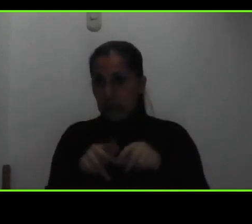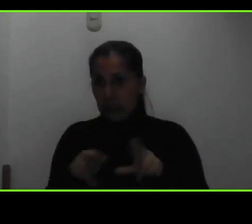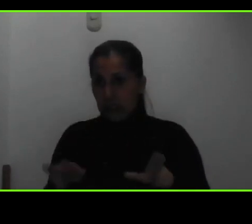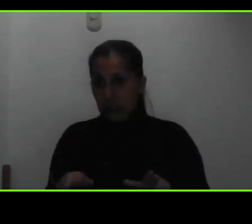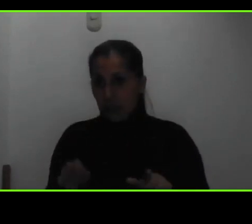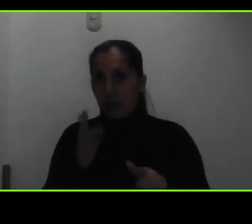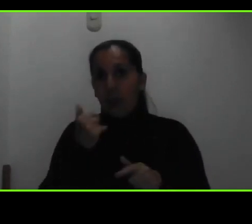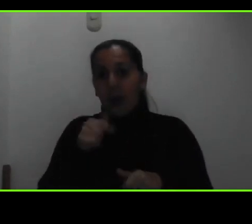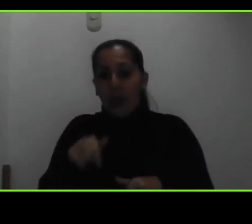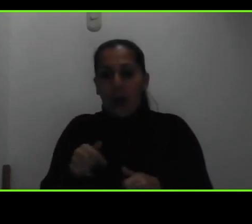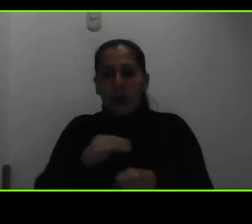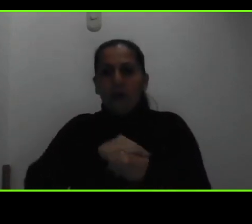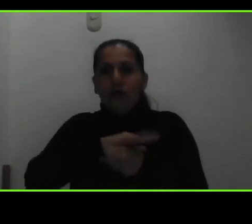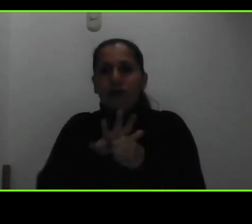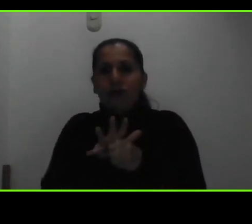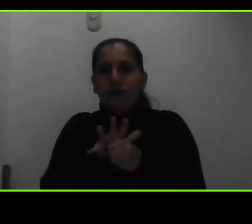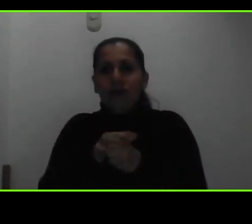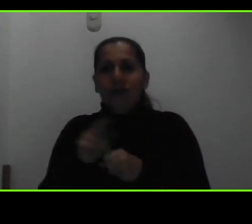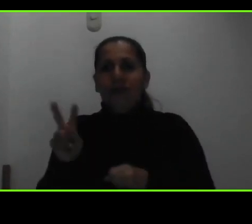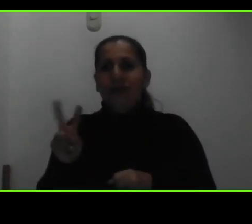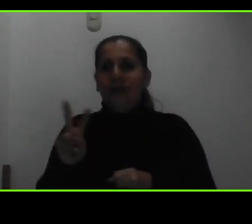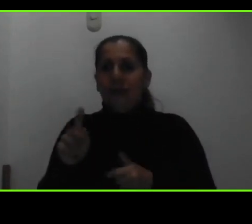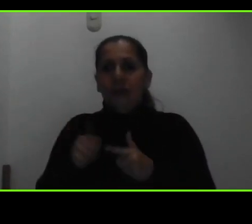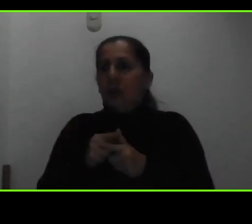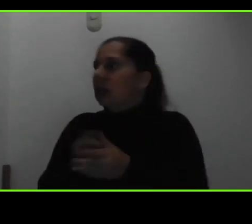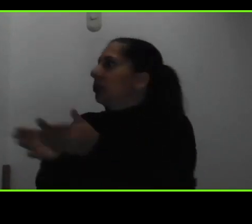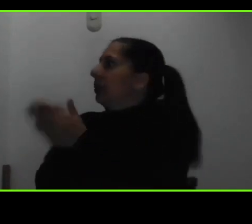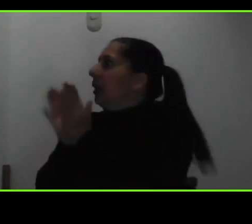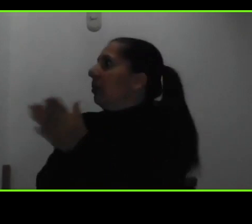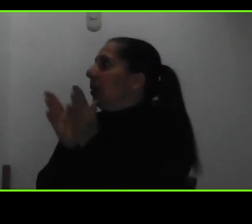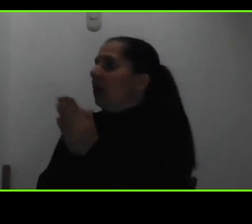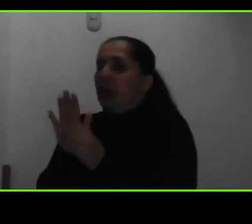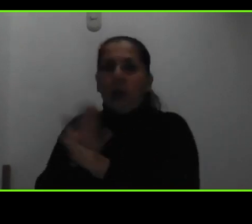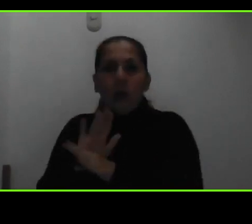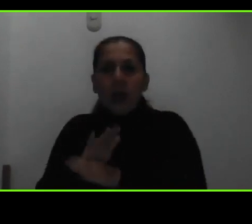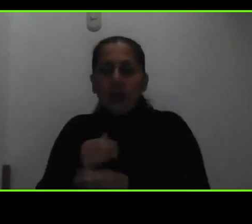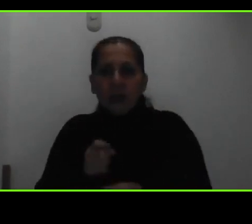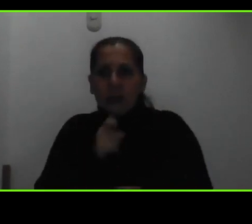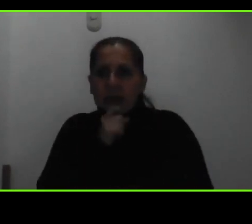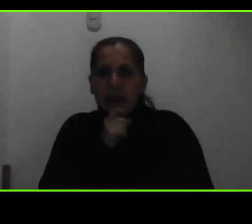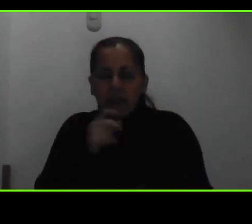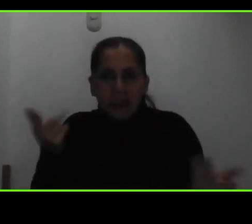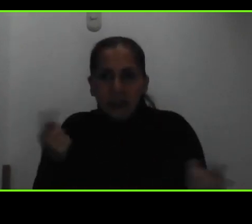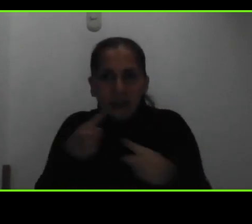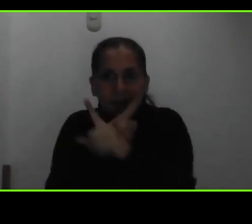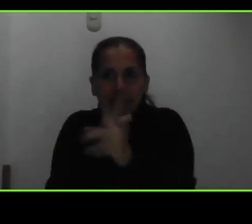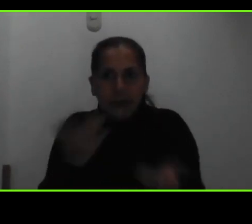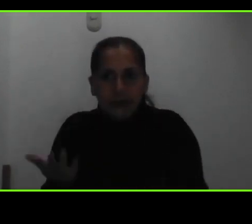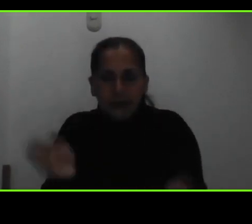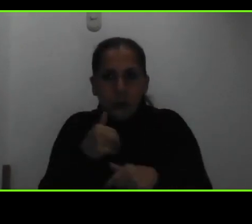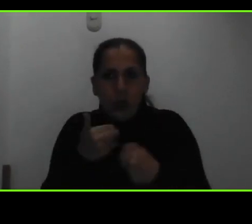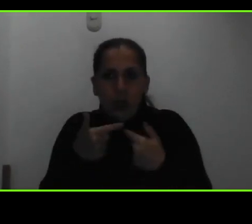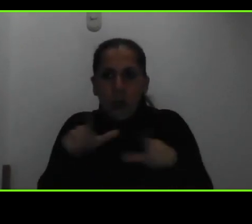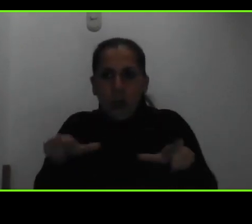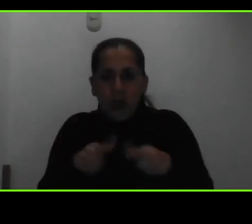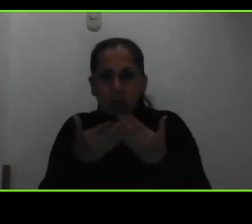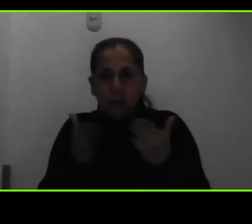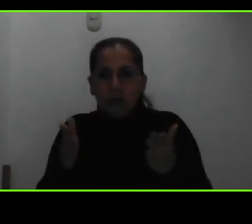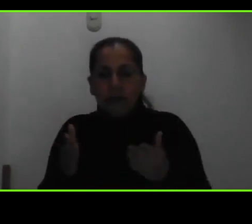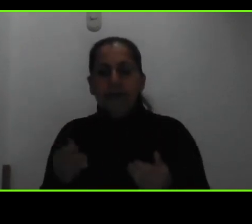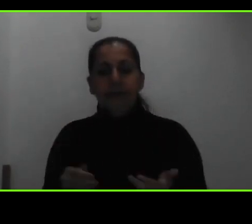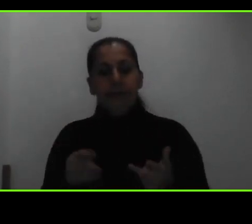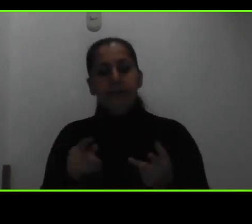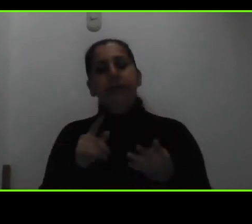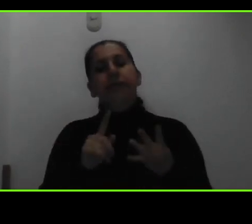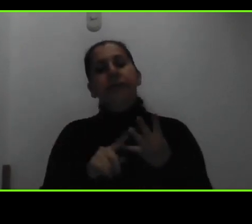a la pandemia es casi imposible solicitar algunos documentos y también dicen